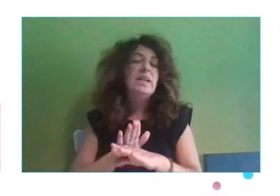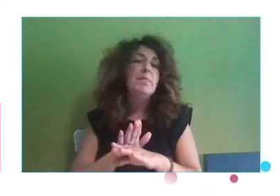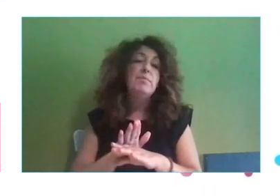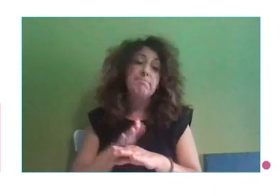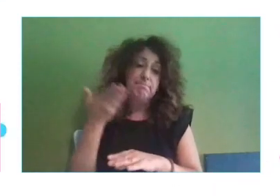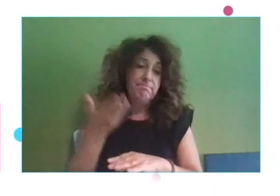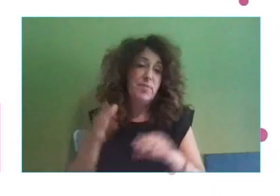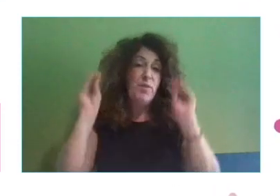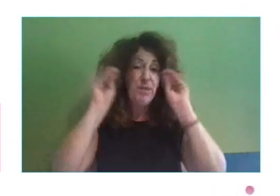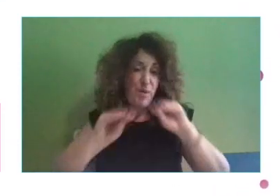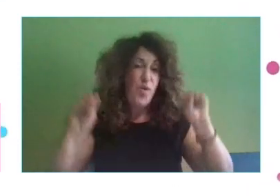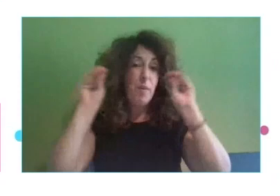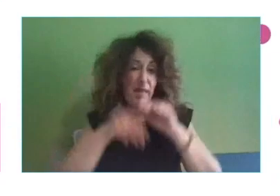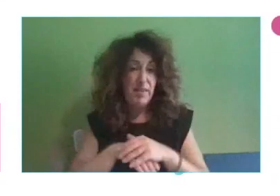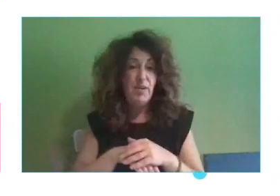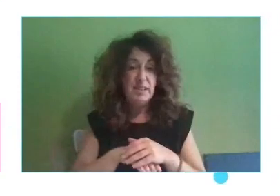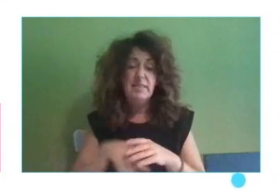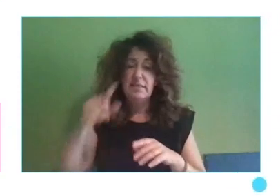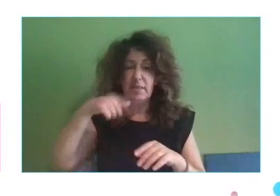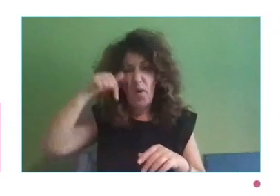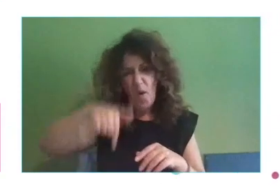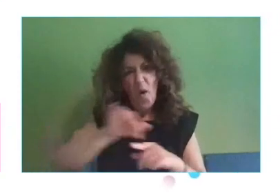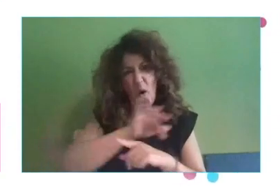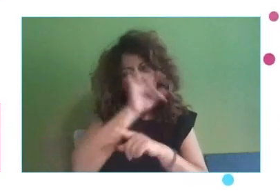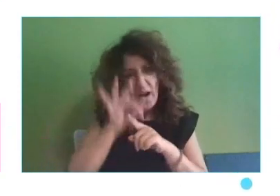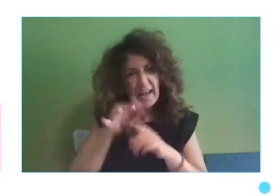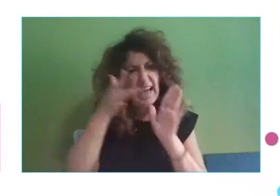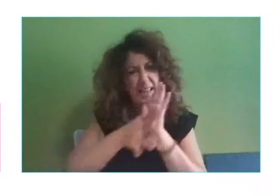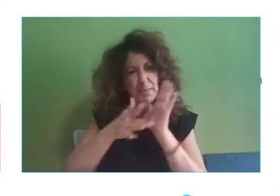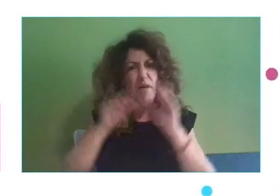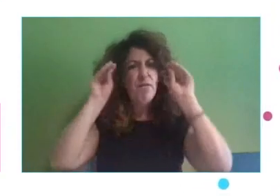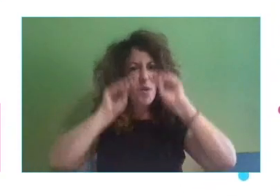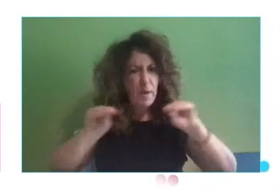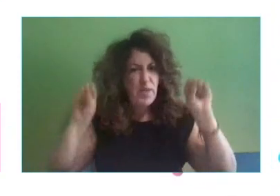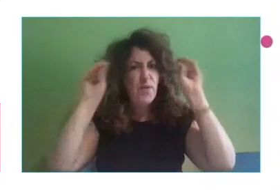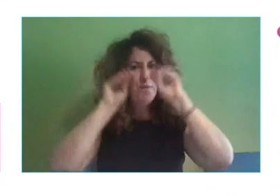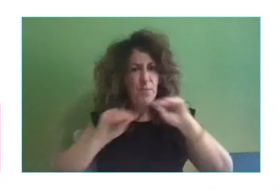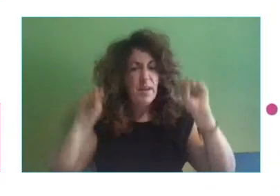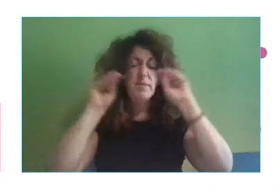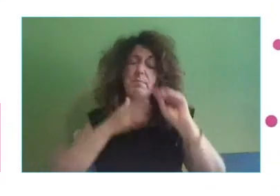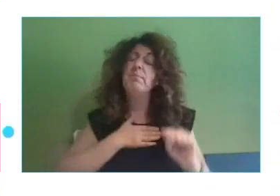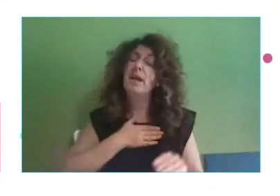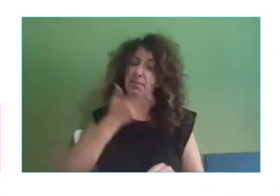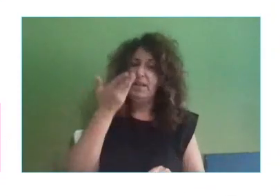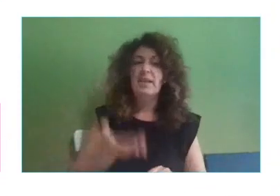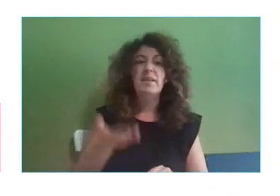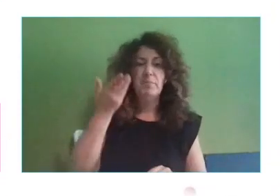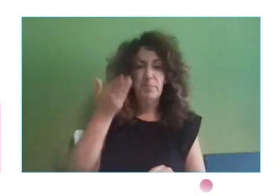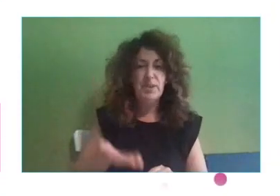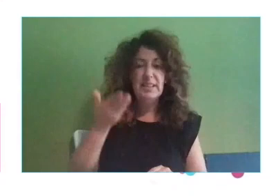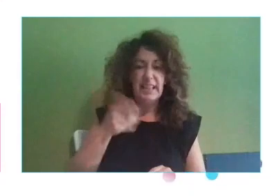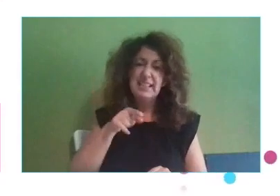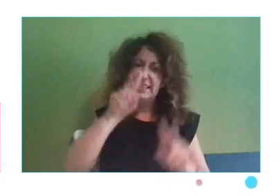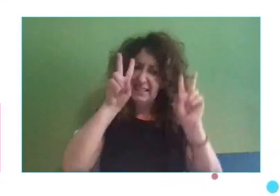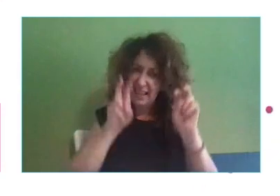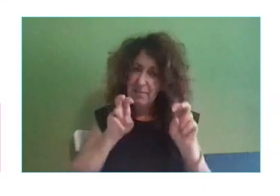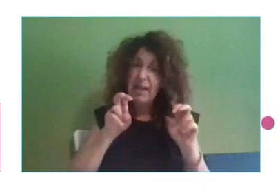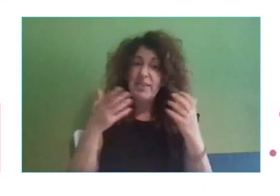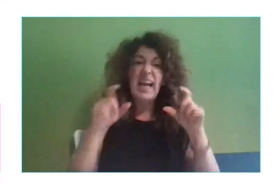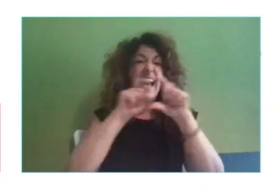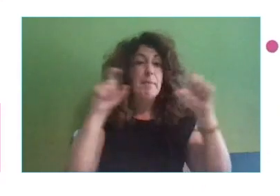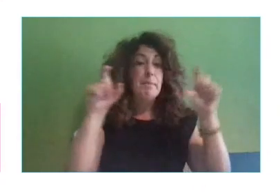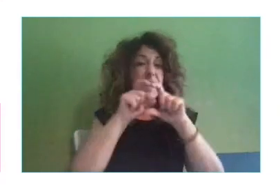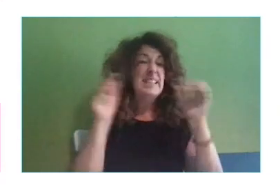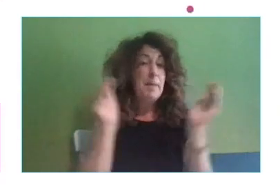hablando mucho de formación, pues me parece clave que tengamos esa capa y que la PyME necesita cubrirla. Muchas